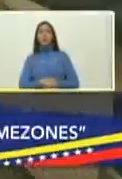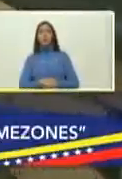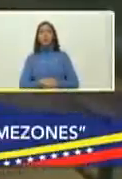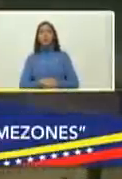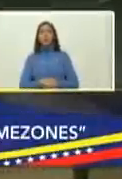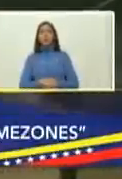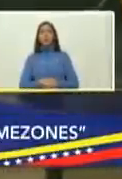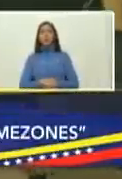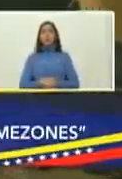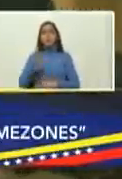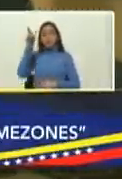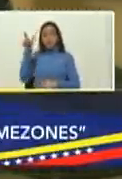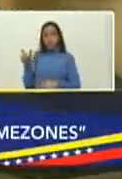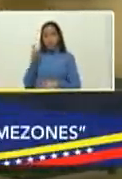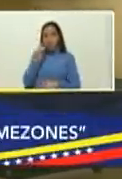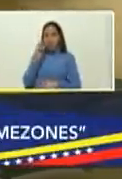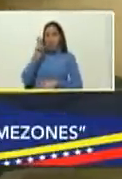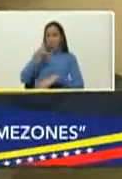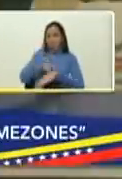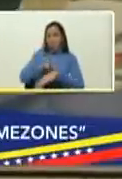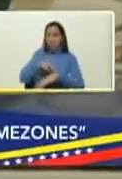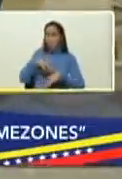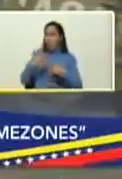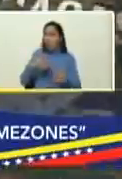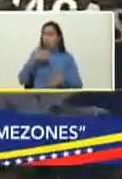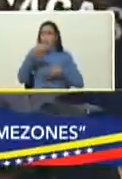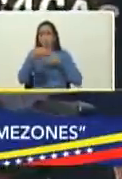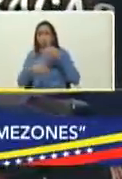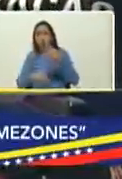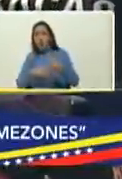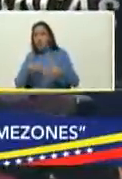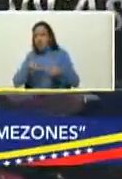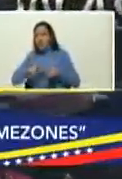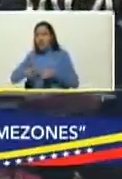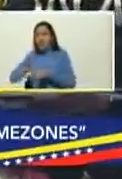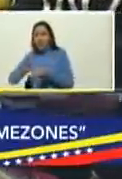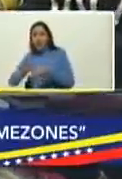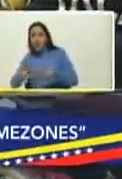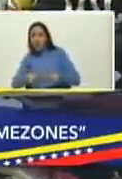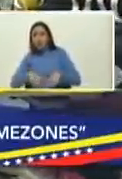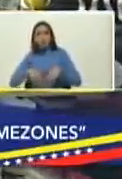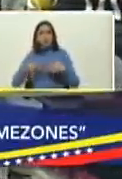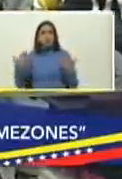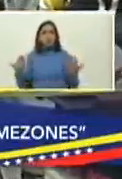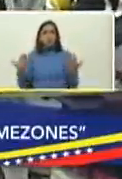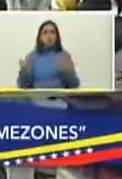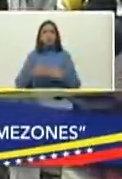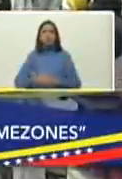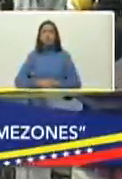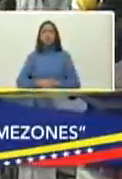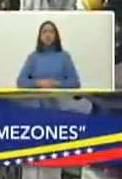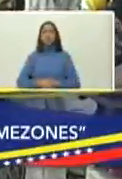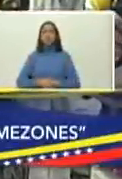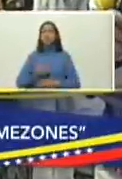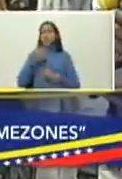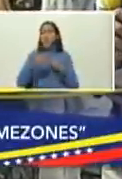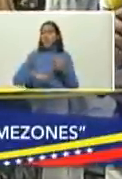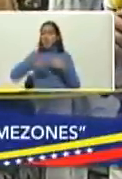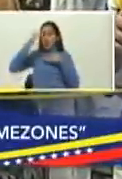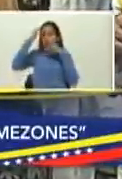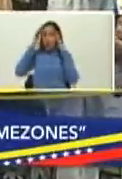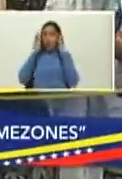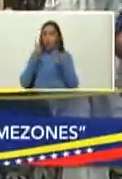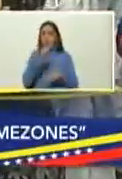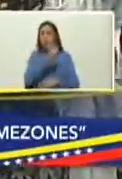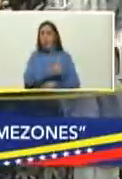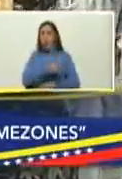aquí el doctor Armando Marín para que nos explique en esta sala doctor las intervenciones de atención al pueblo